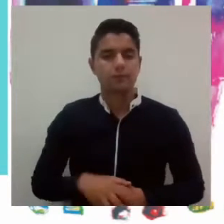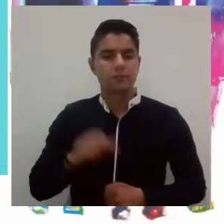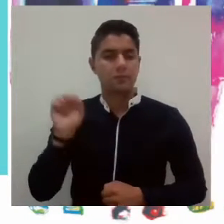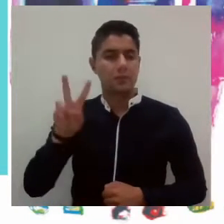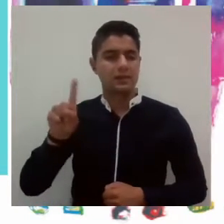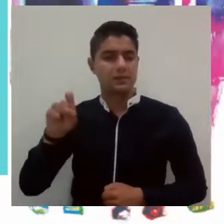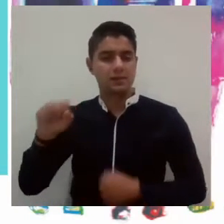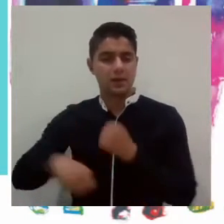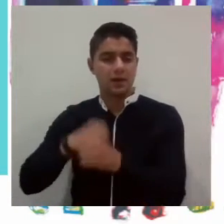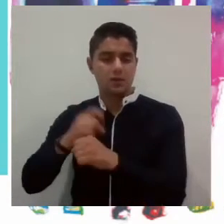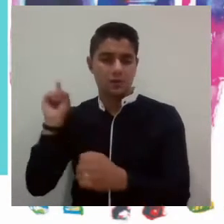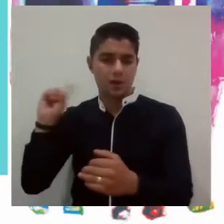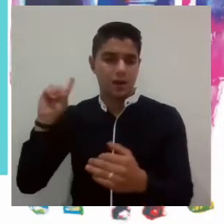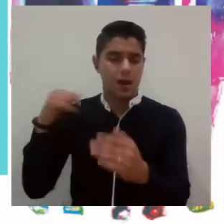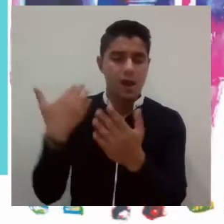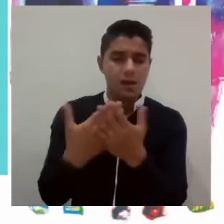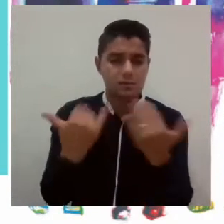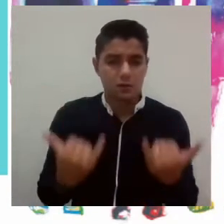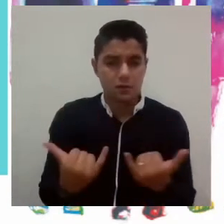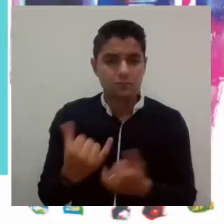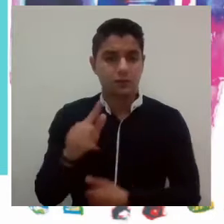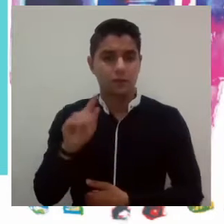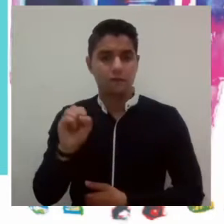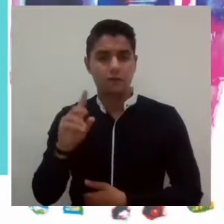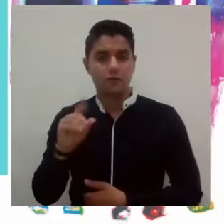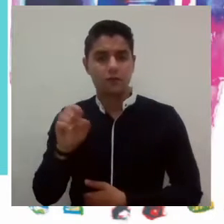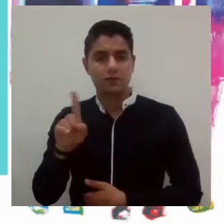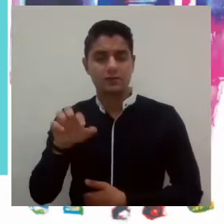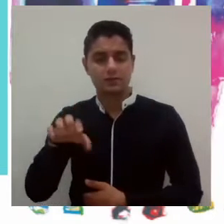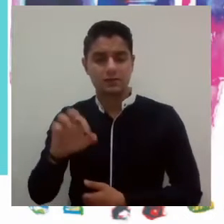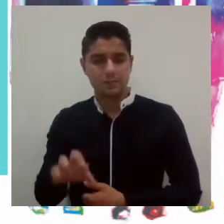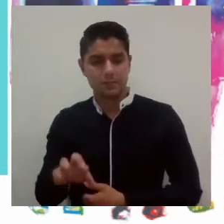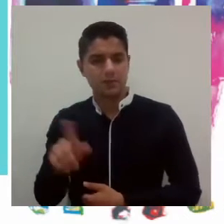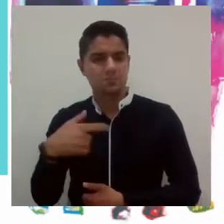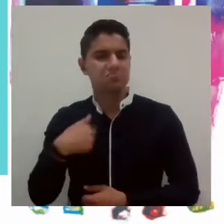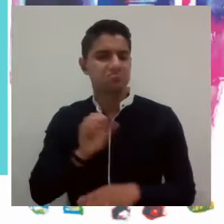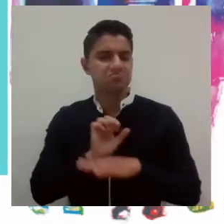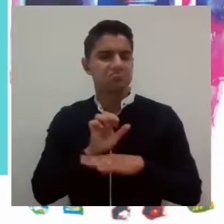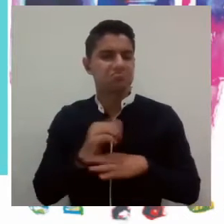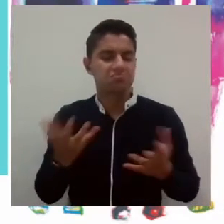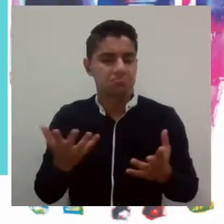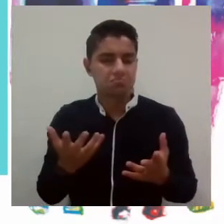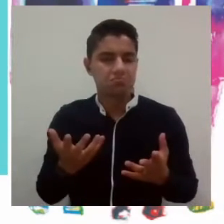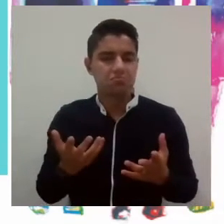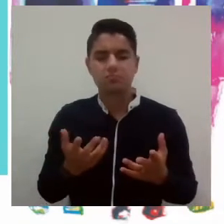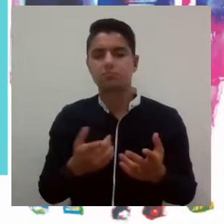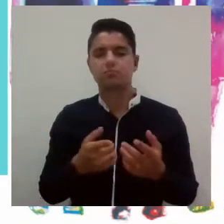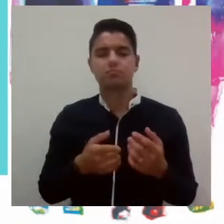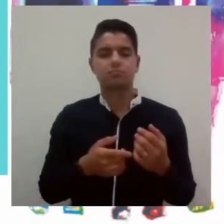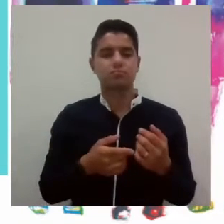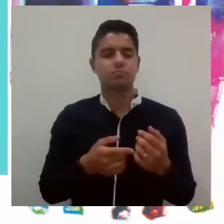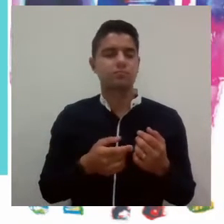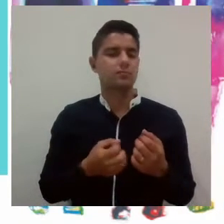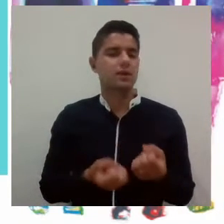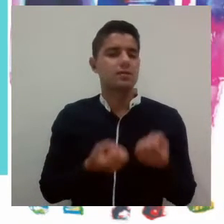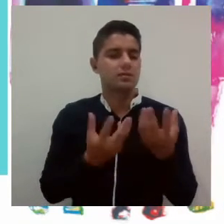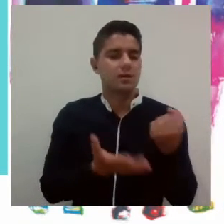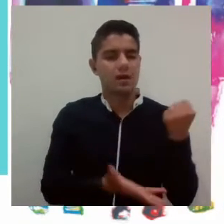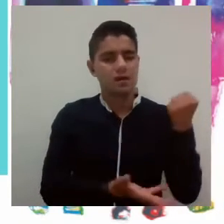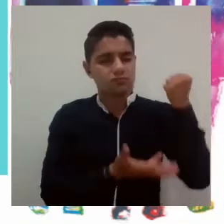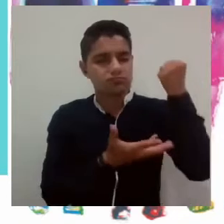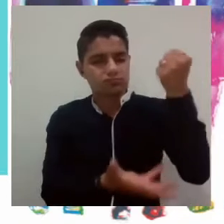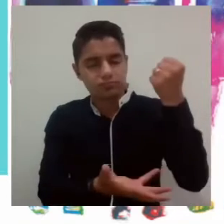En sus más de 26 años, el FODESEP ha servido como ente de generación de